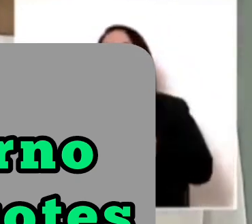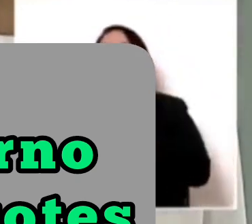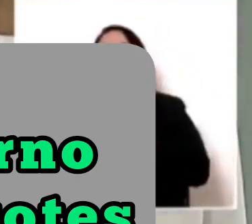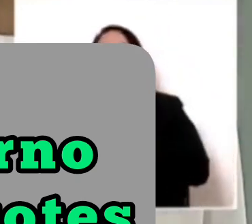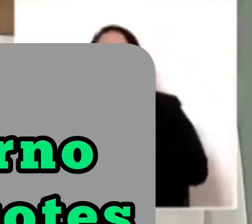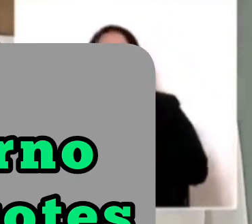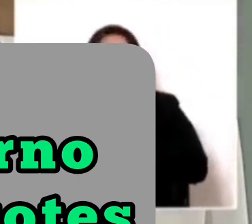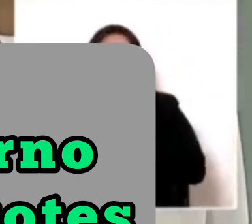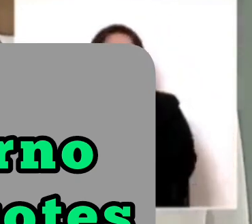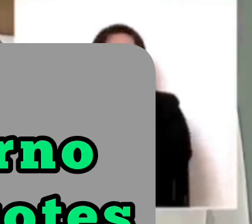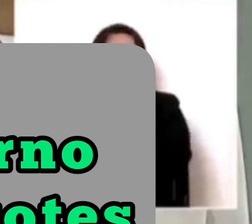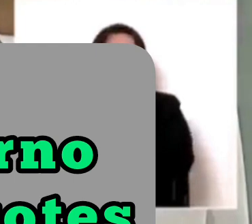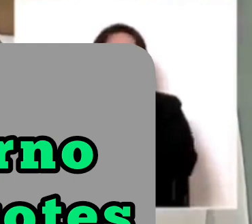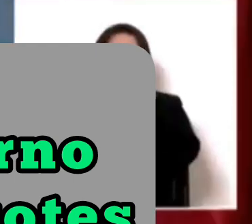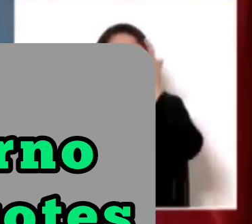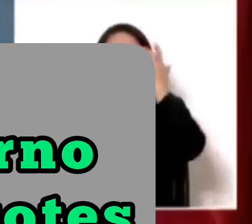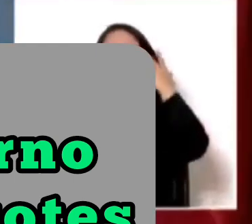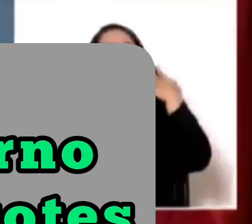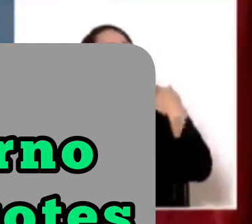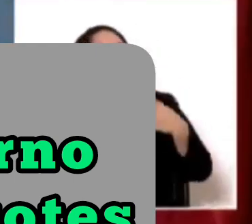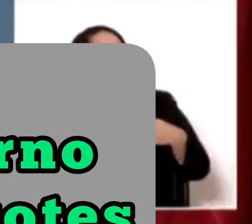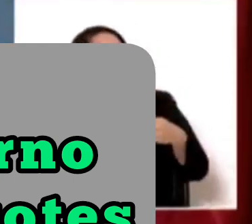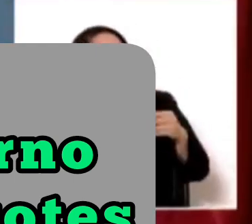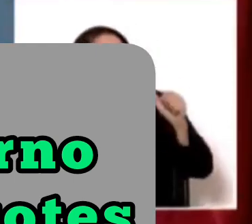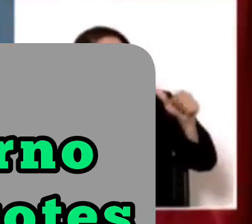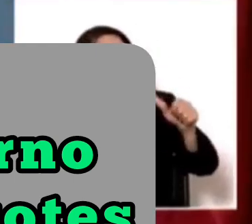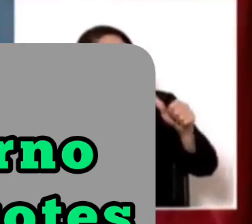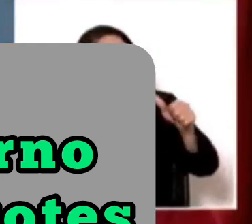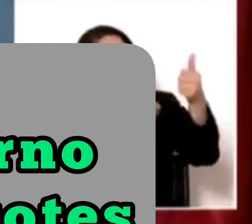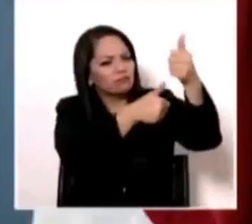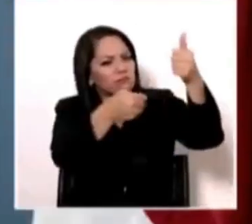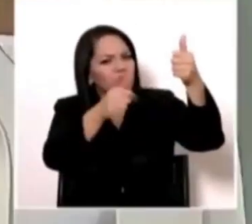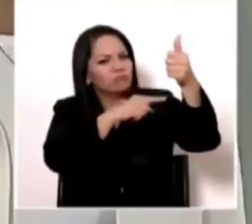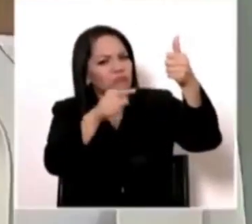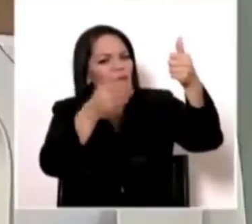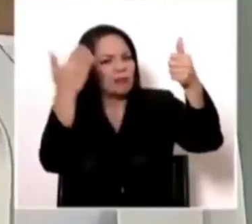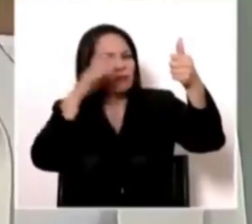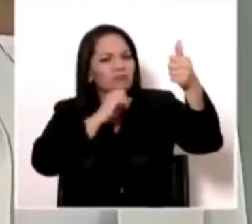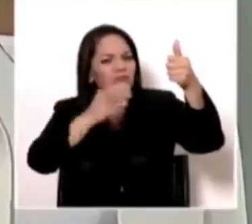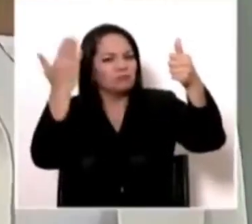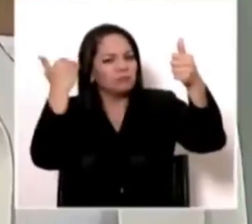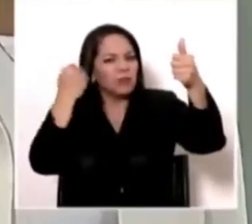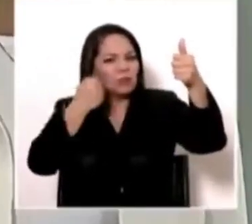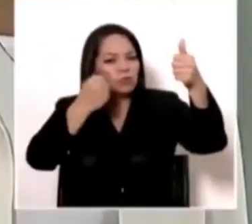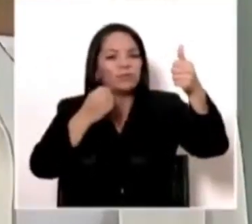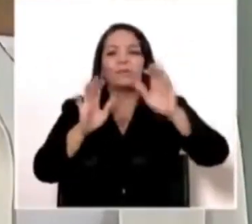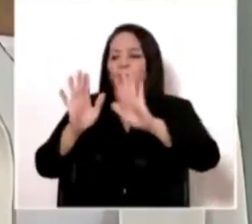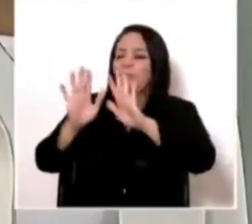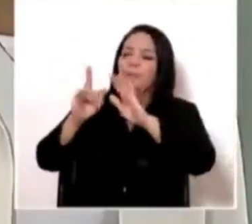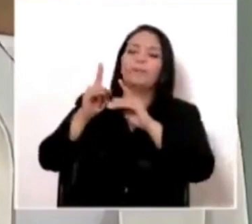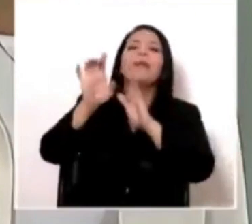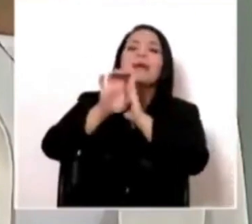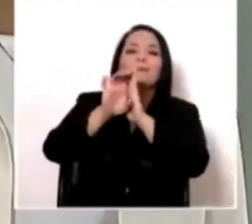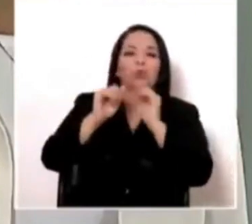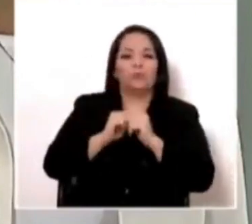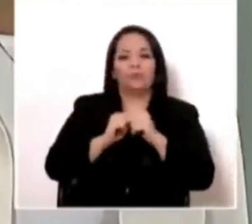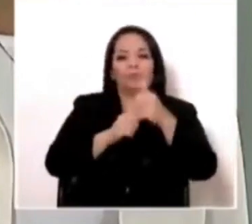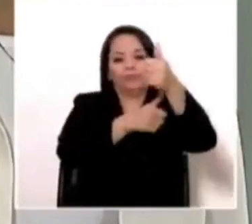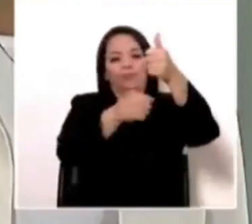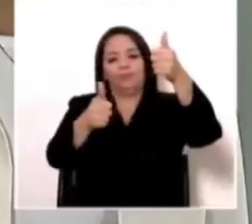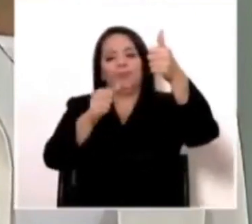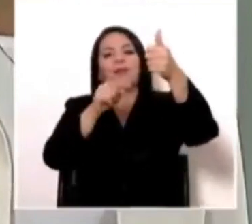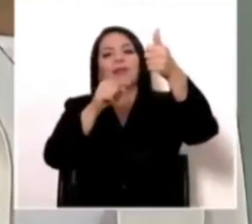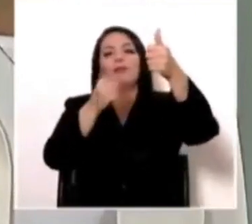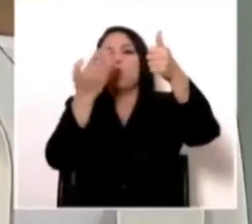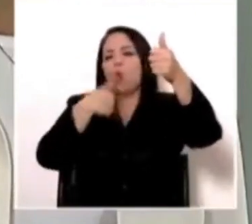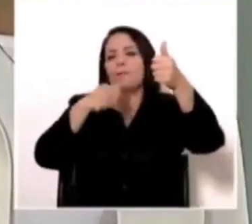ejemplo, no estoy acusándolo, pero estoy señalando... ¿Formaban o forman, don Richard? Bueno, en ese sentido, quiero citar el ejemplo del intendente de